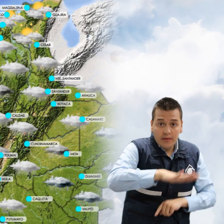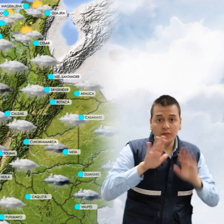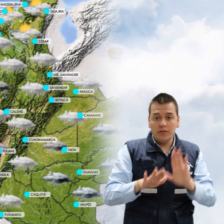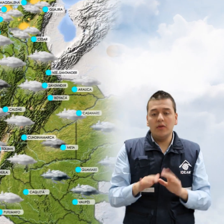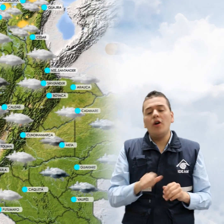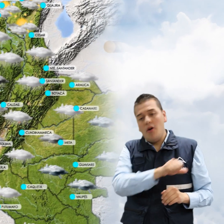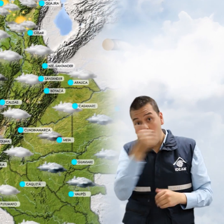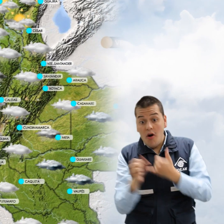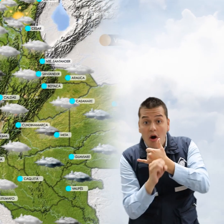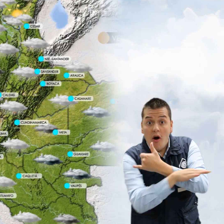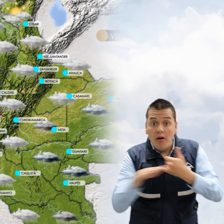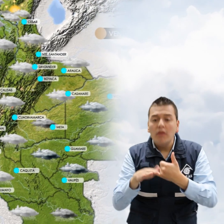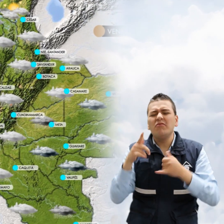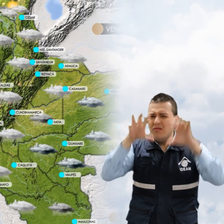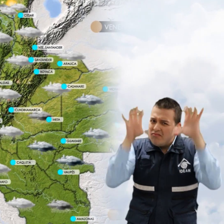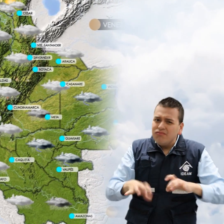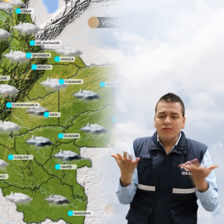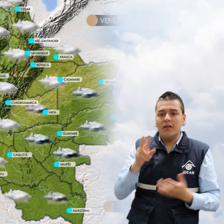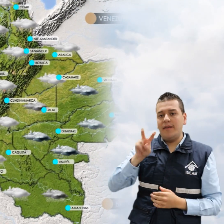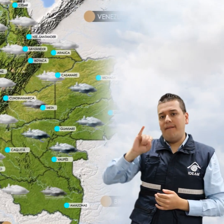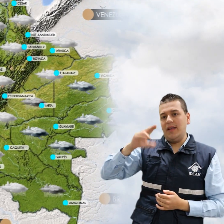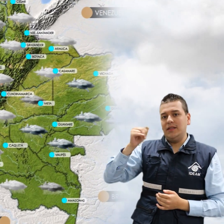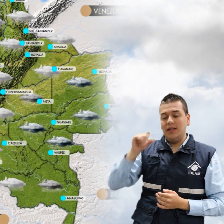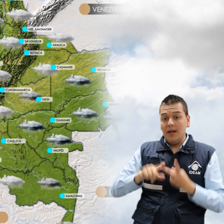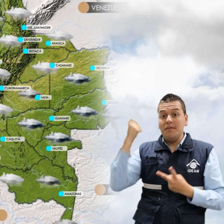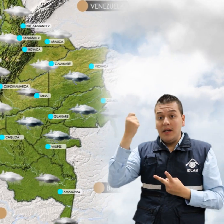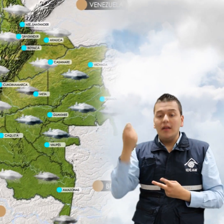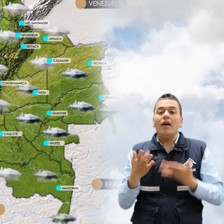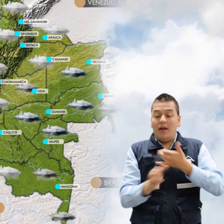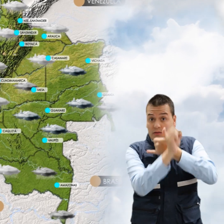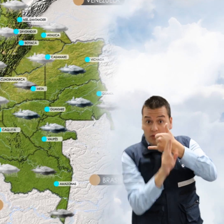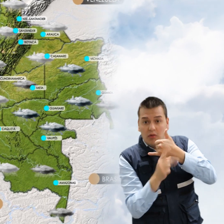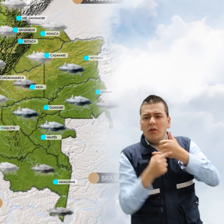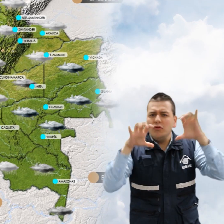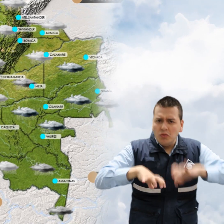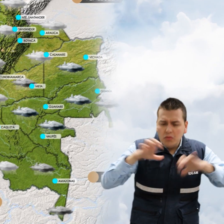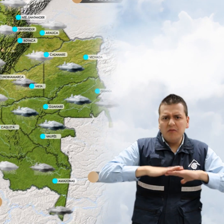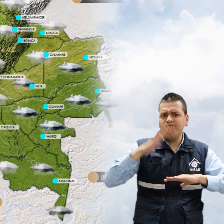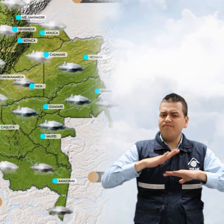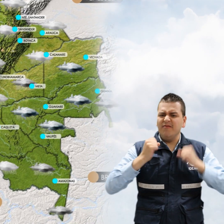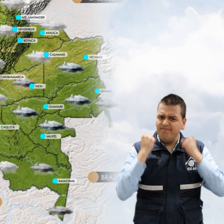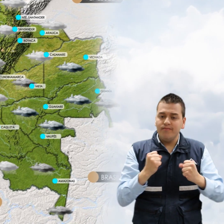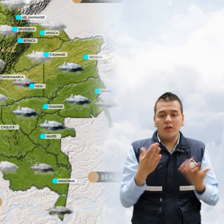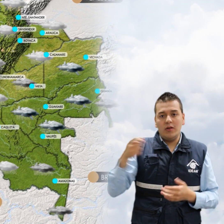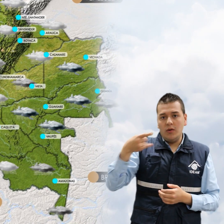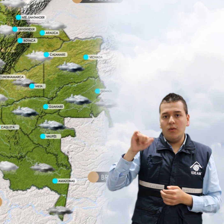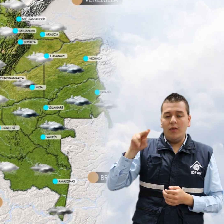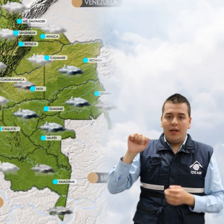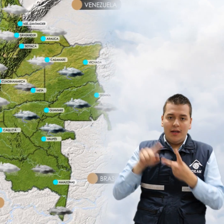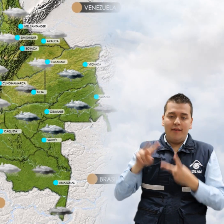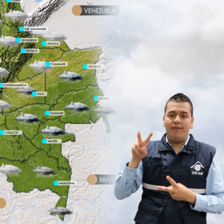la región orinoquía con lluvias especialmente sobre bichada y meta y hacia el sur del país lluvias de moderadas a fuertes en Guainía o Pes,